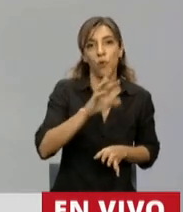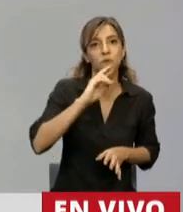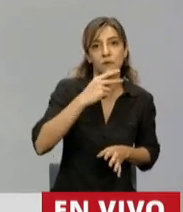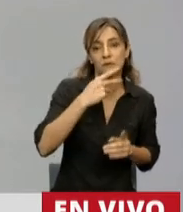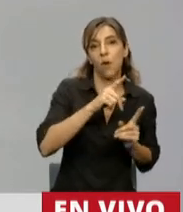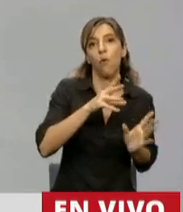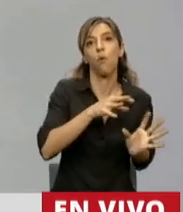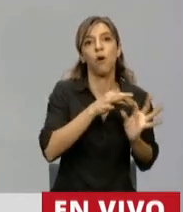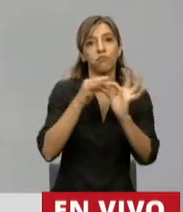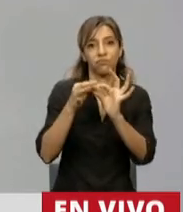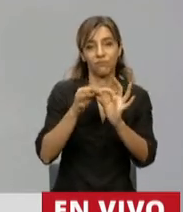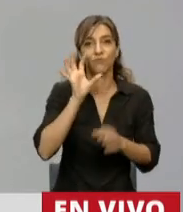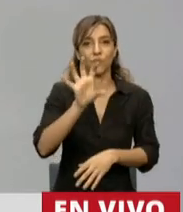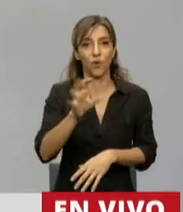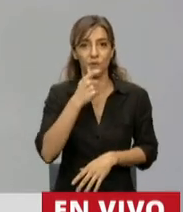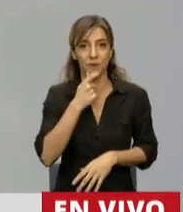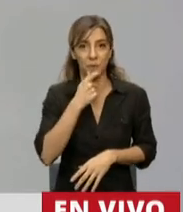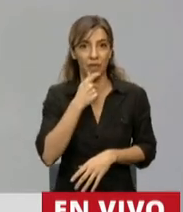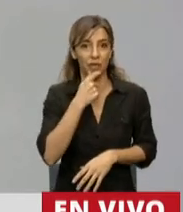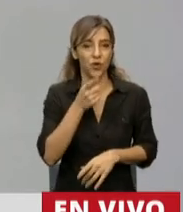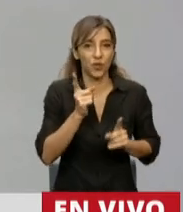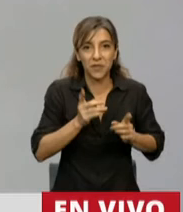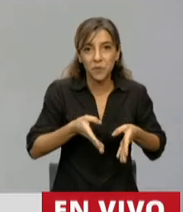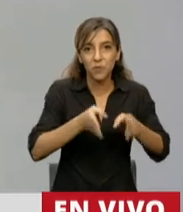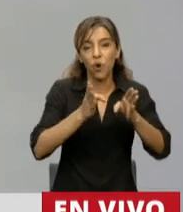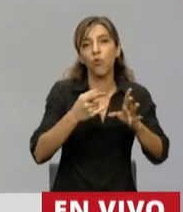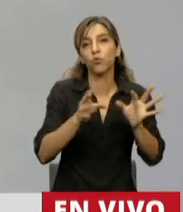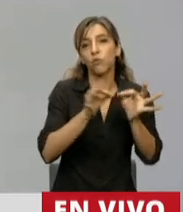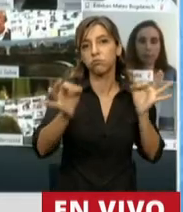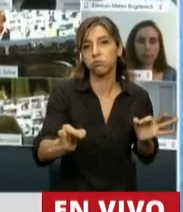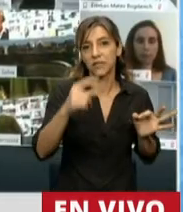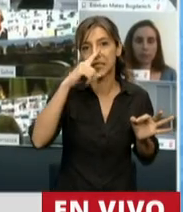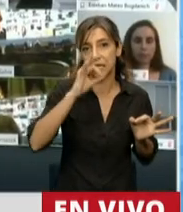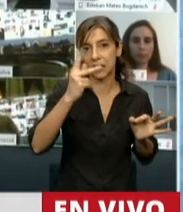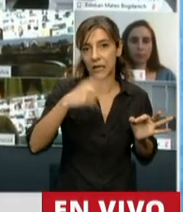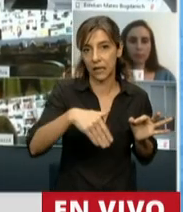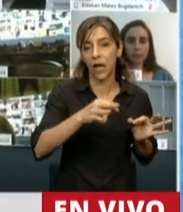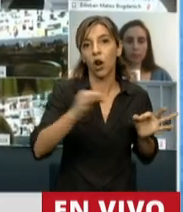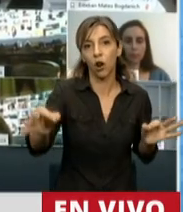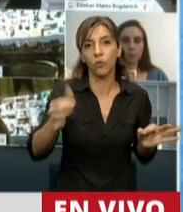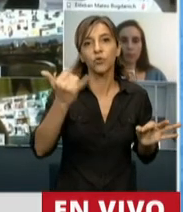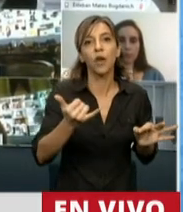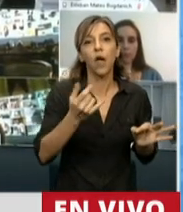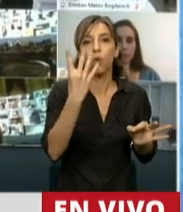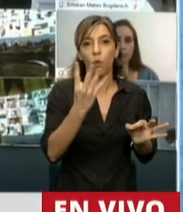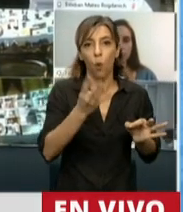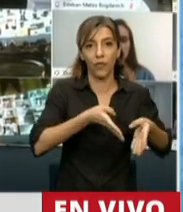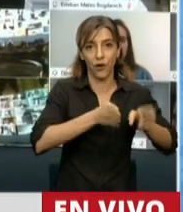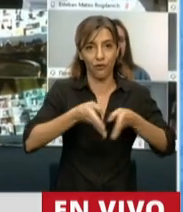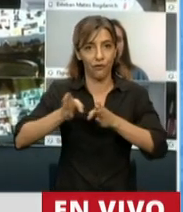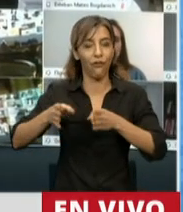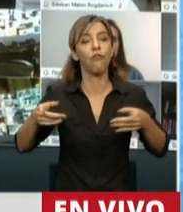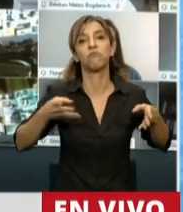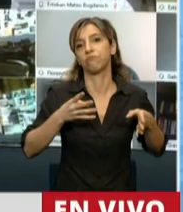Juan con la provincia de Mendoza, que son aproximadamente 70 kilómetros con cuatro carriles. Comenzar a